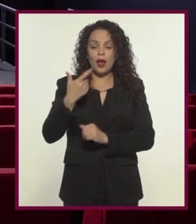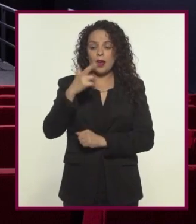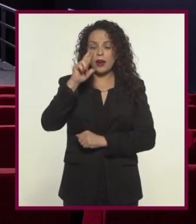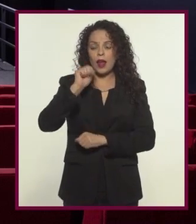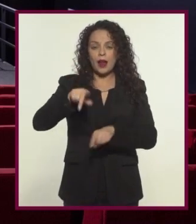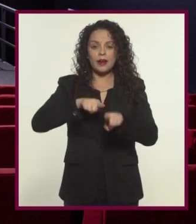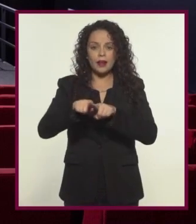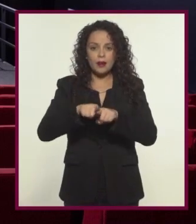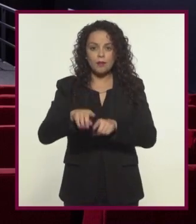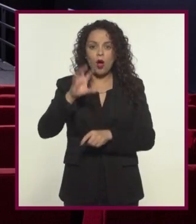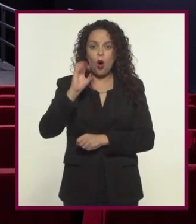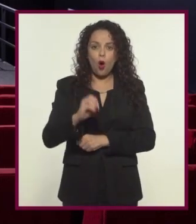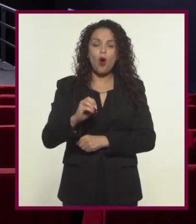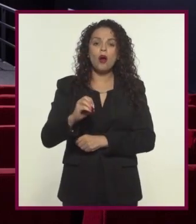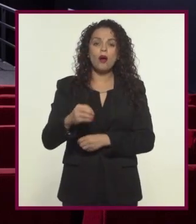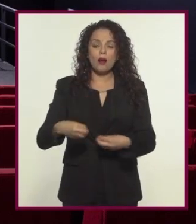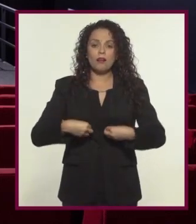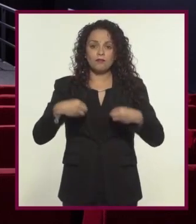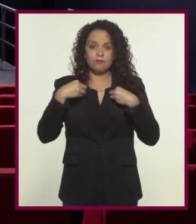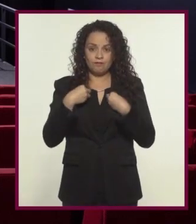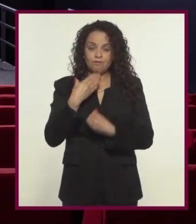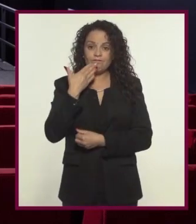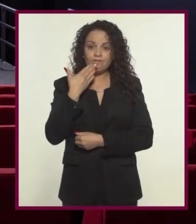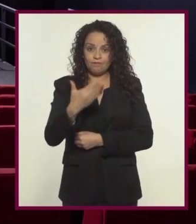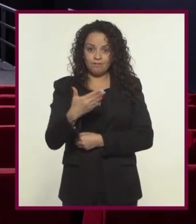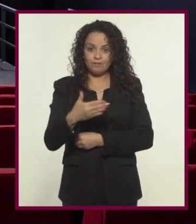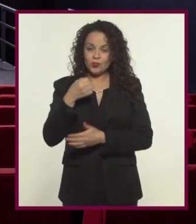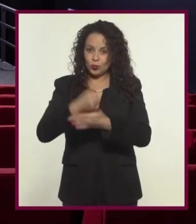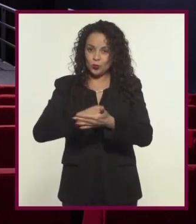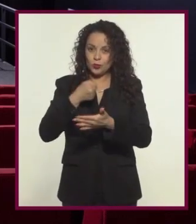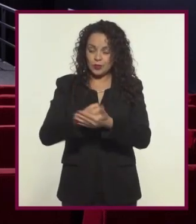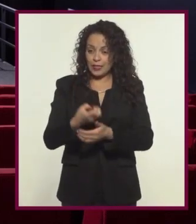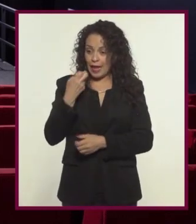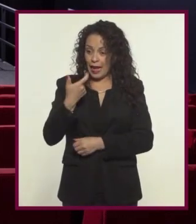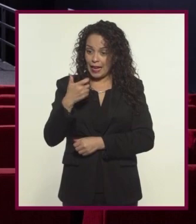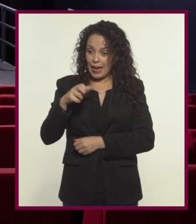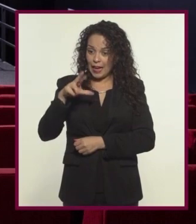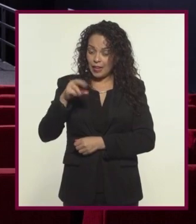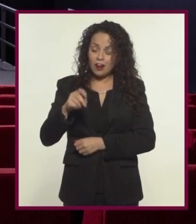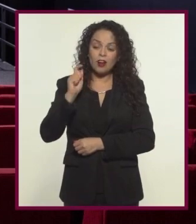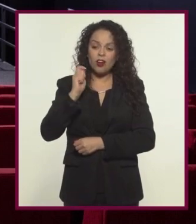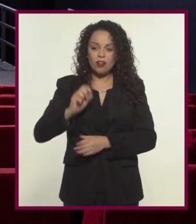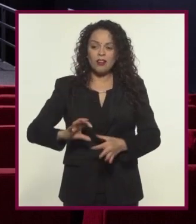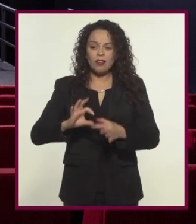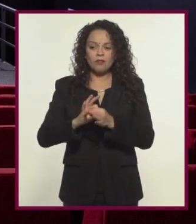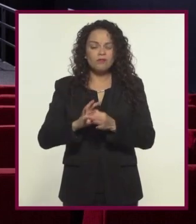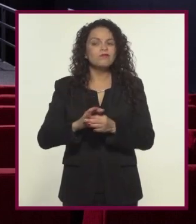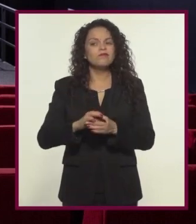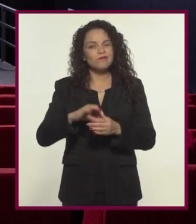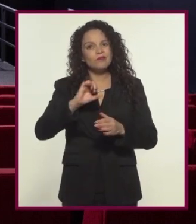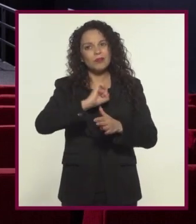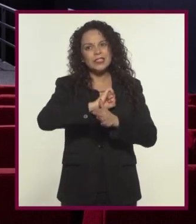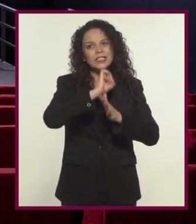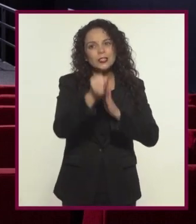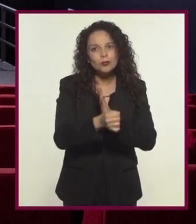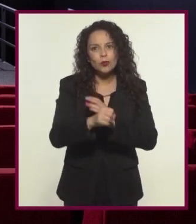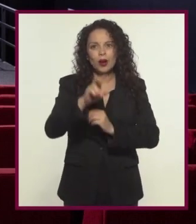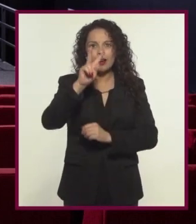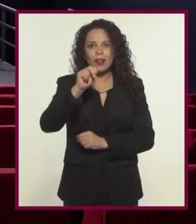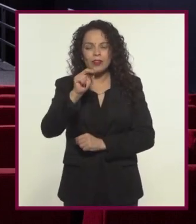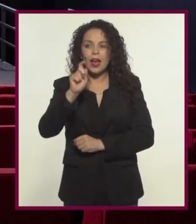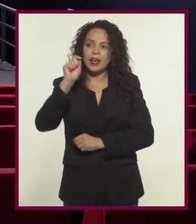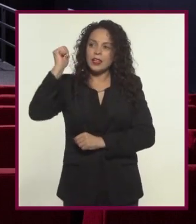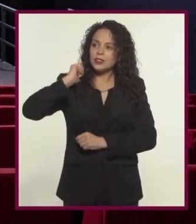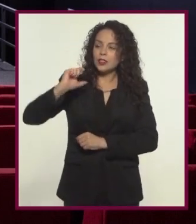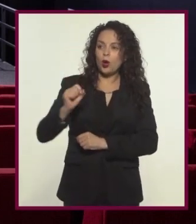con programas como Gran Hermano o Sobrevivientes Este subgénero se ha convertido casi en el sinónimo de la televisión